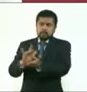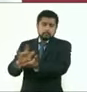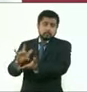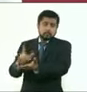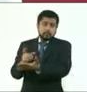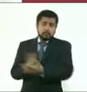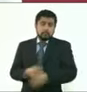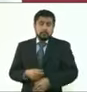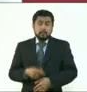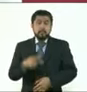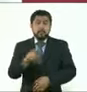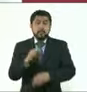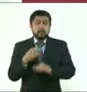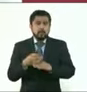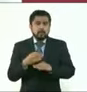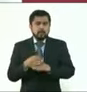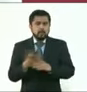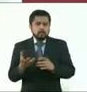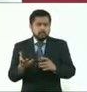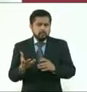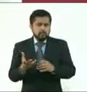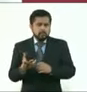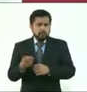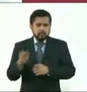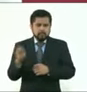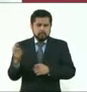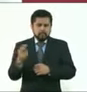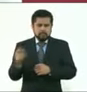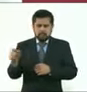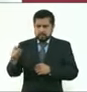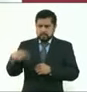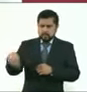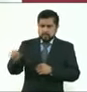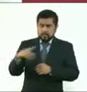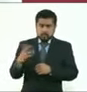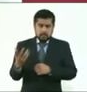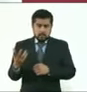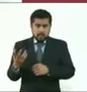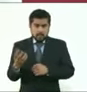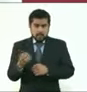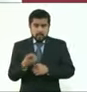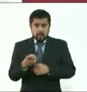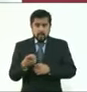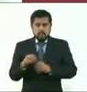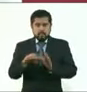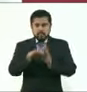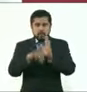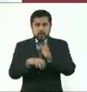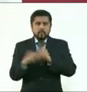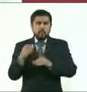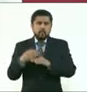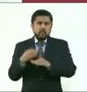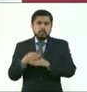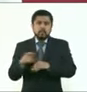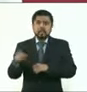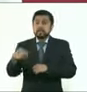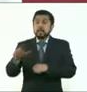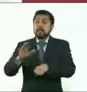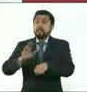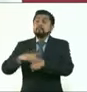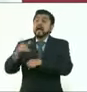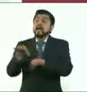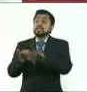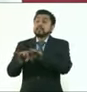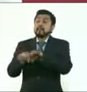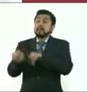tienen, digo, no se puede, no puede haber excesos para exigirles un trabajo adicional,